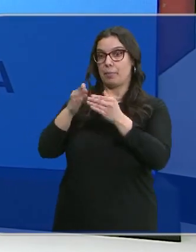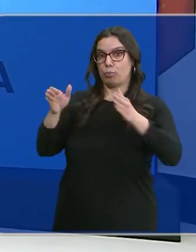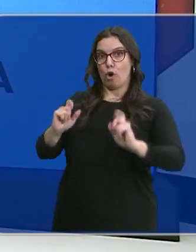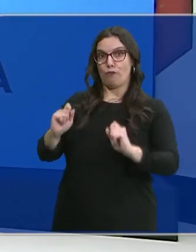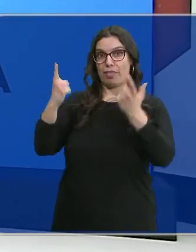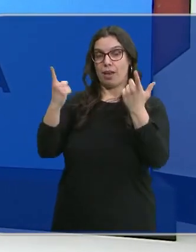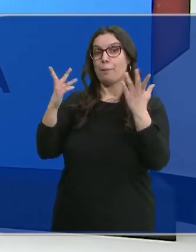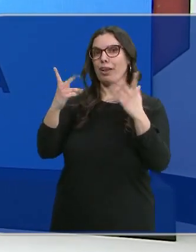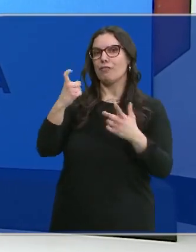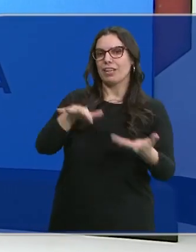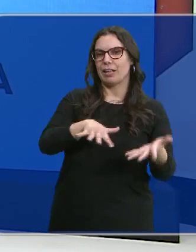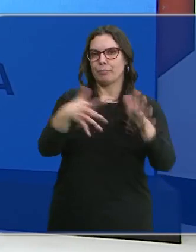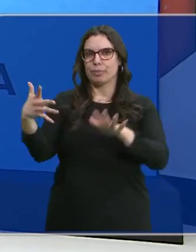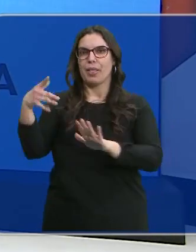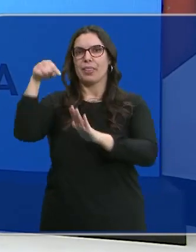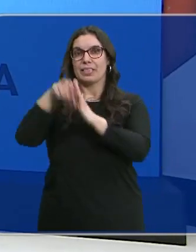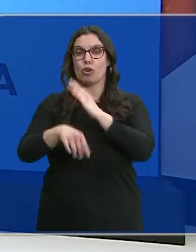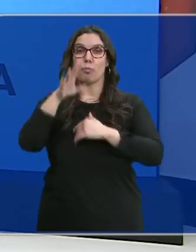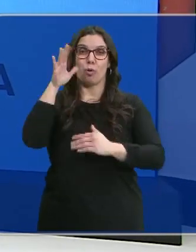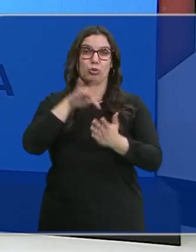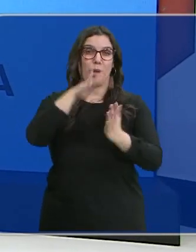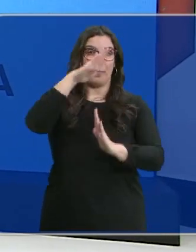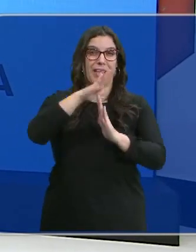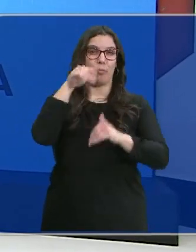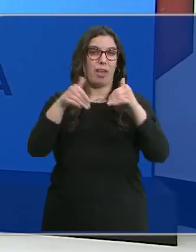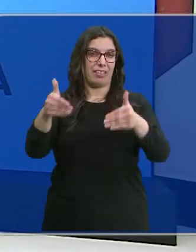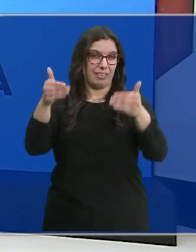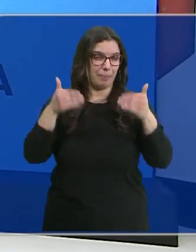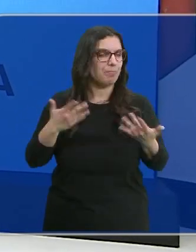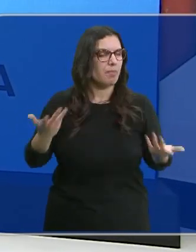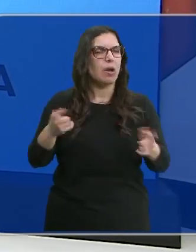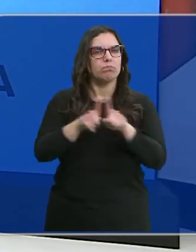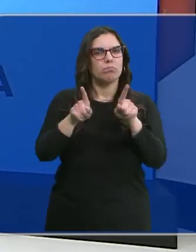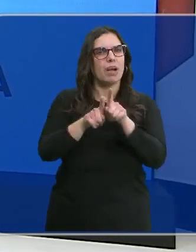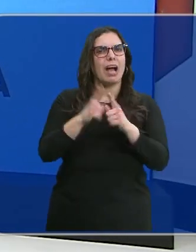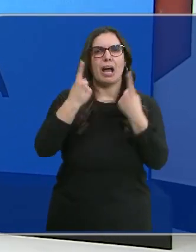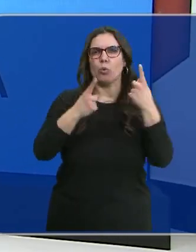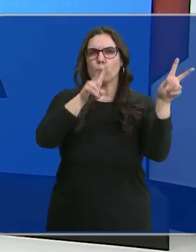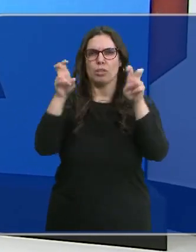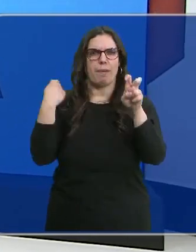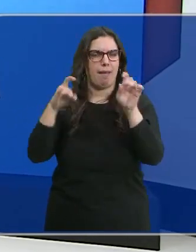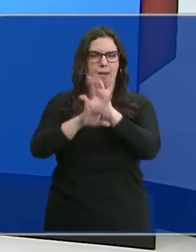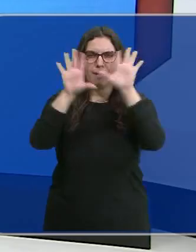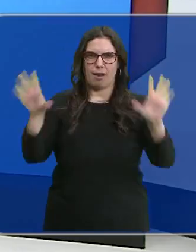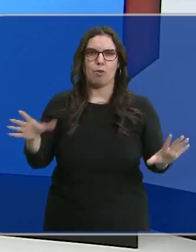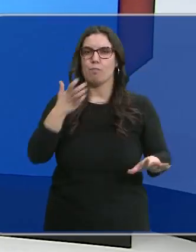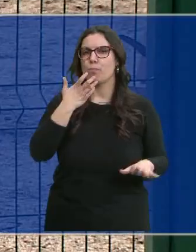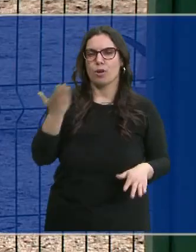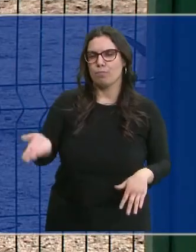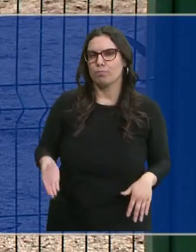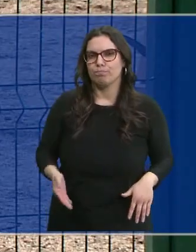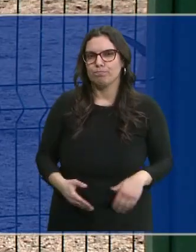está pendiente de desarrollo, ya que el adelanto electoral la paralizó. Aún así, sí que hay algunos aspectos que ya están claros. Fátima Pérez.